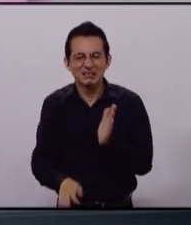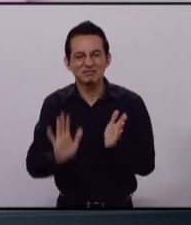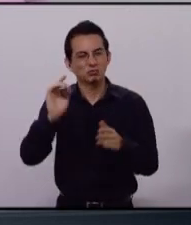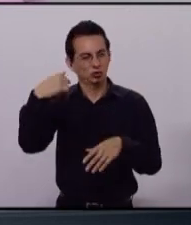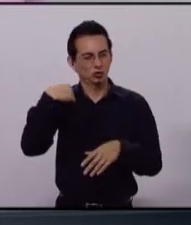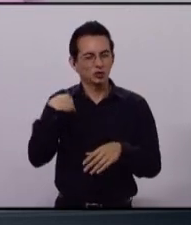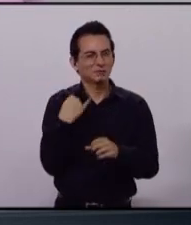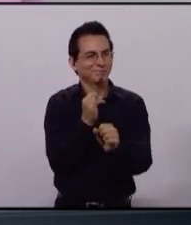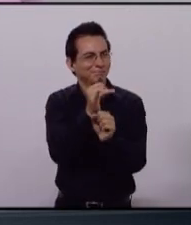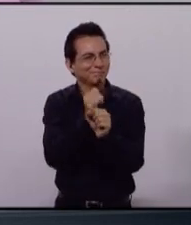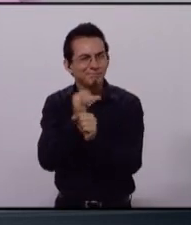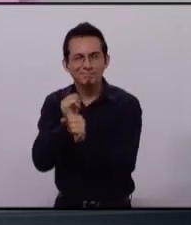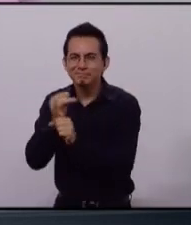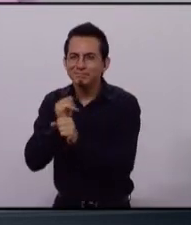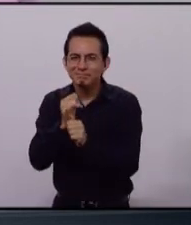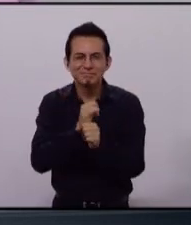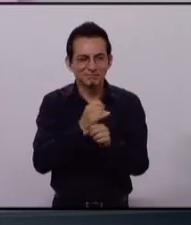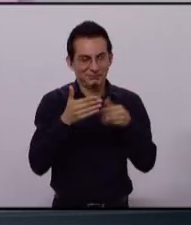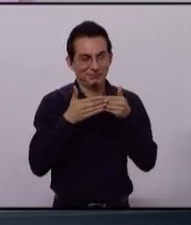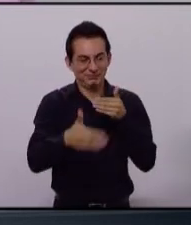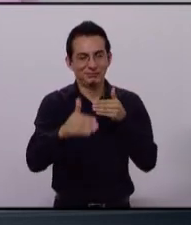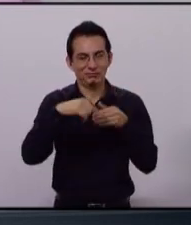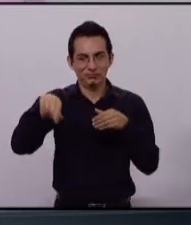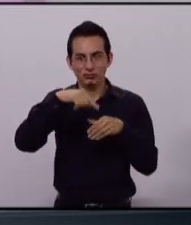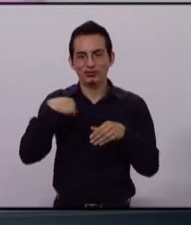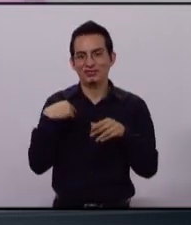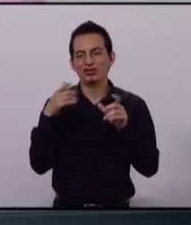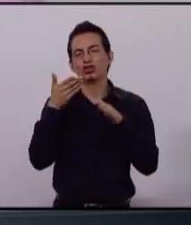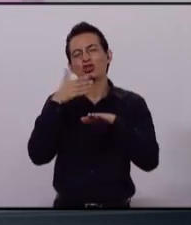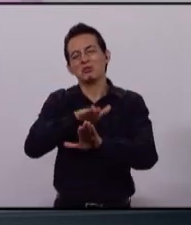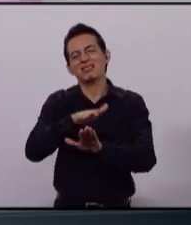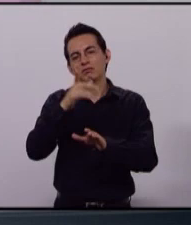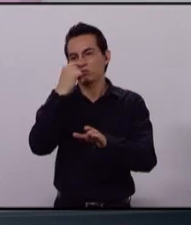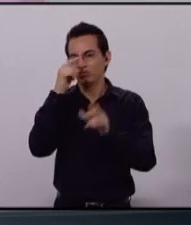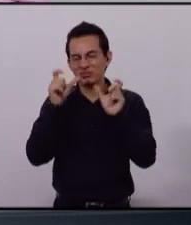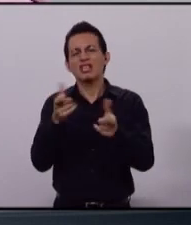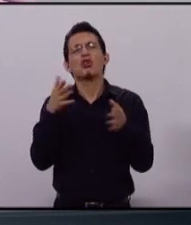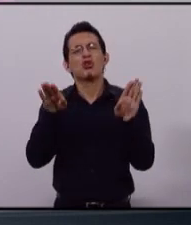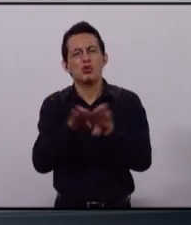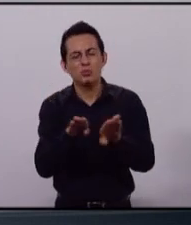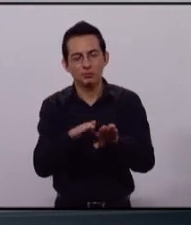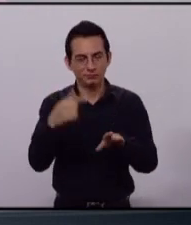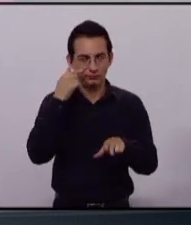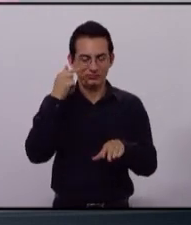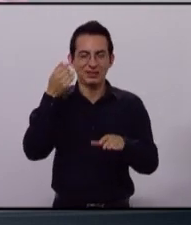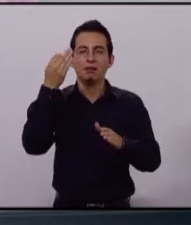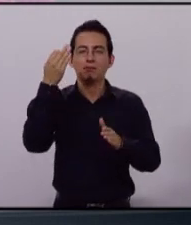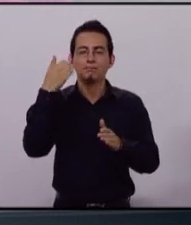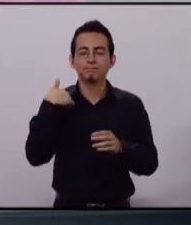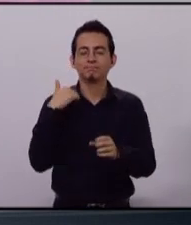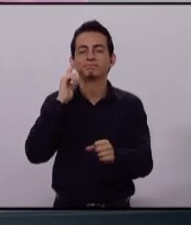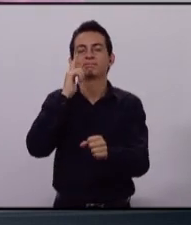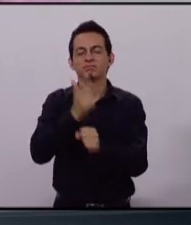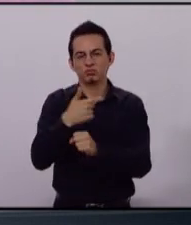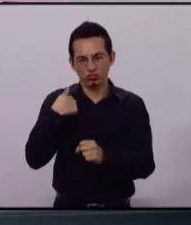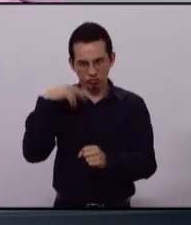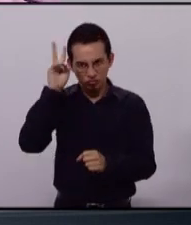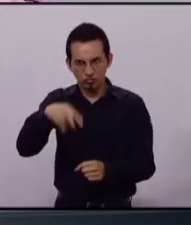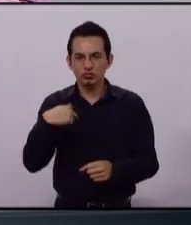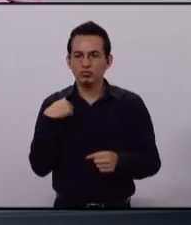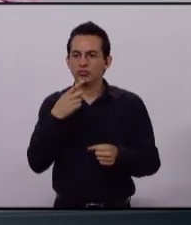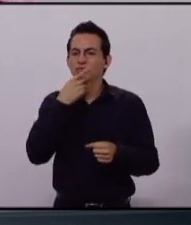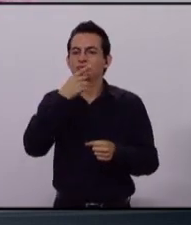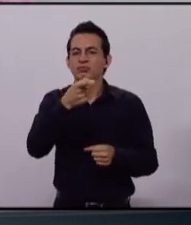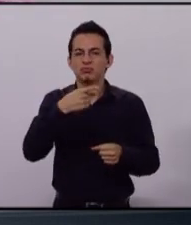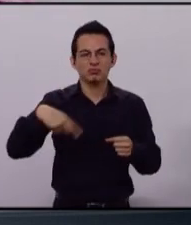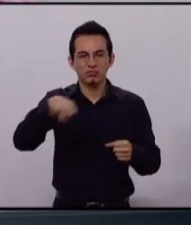investigar algunas cuestiones que más adelante darán a la luz pública. Y bueno, creo que lo que hacía falta, y lo digo honestamente porque en el